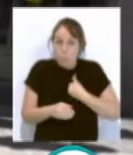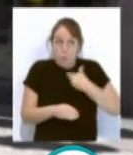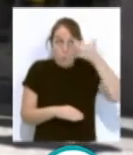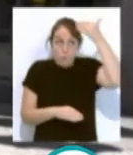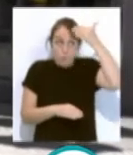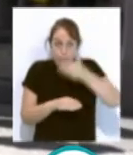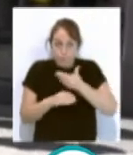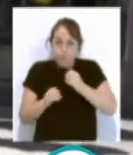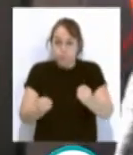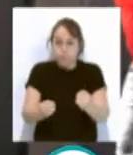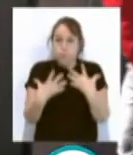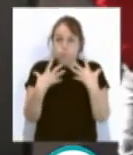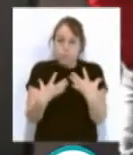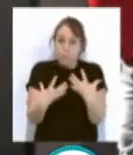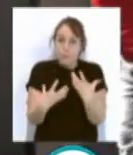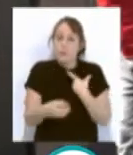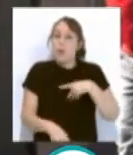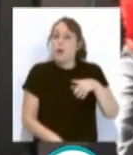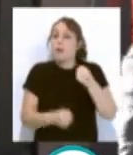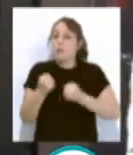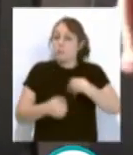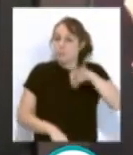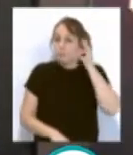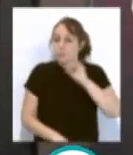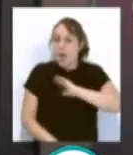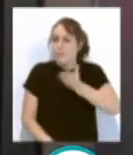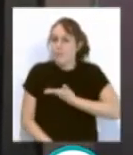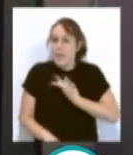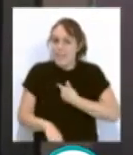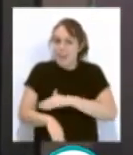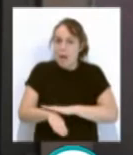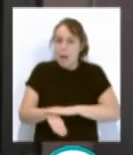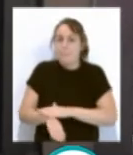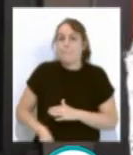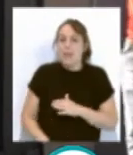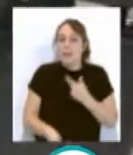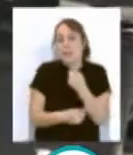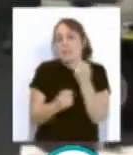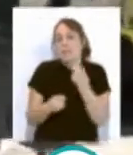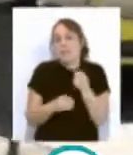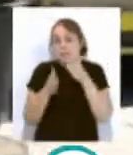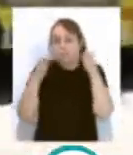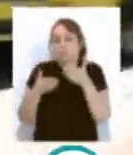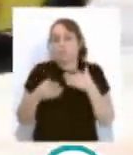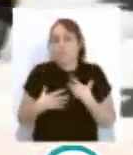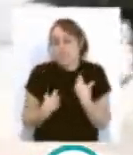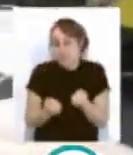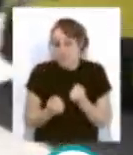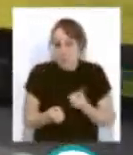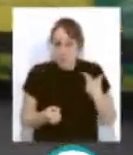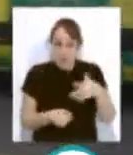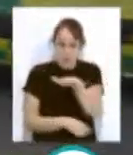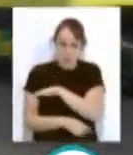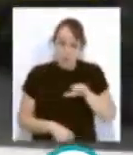activaron los airbags del coche. La conductora resultó herida de una pierna y precisó asistencia sanitaria. En lugar de los hechos, en el número